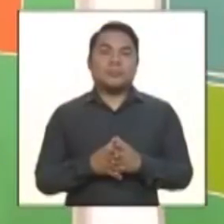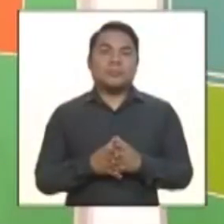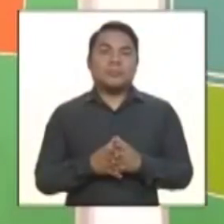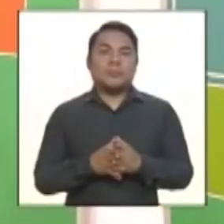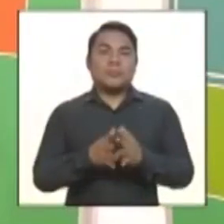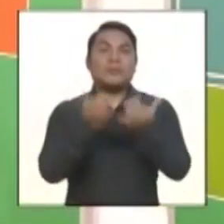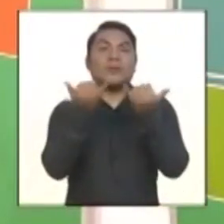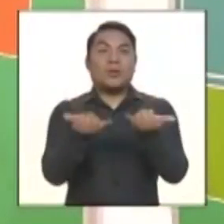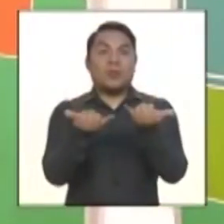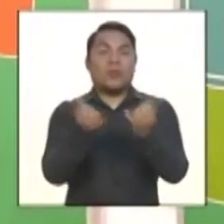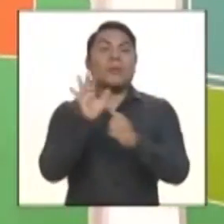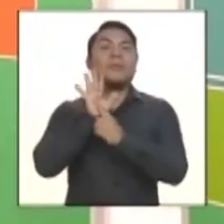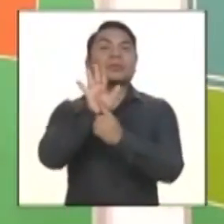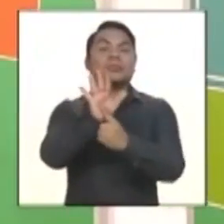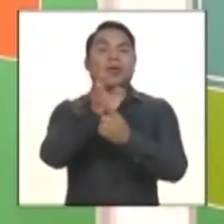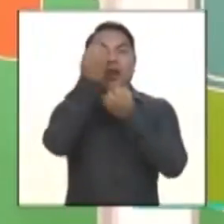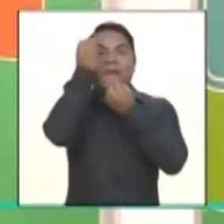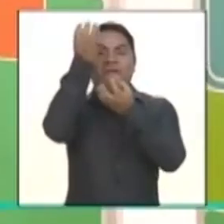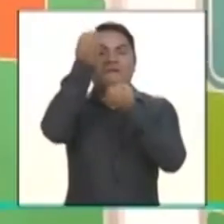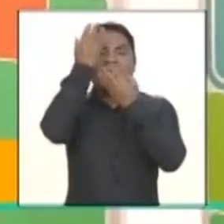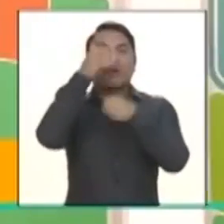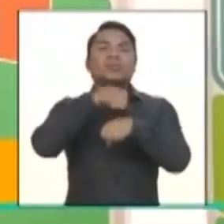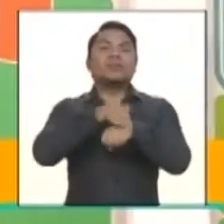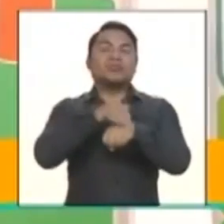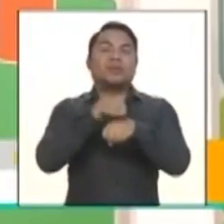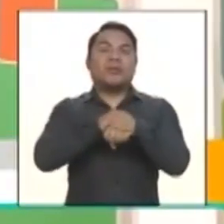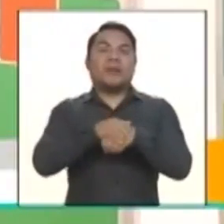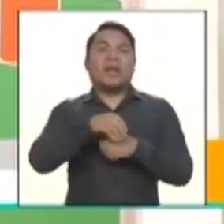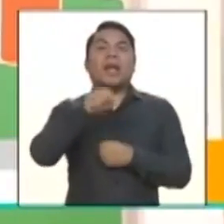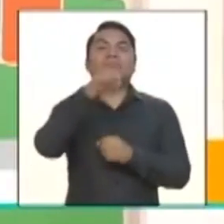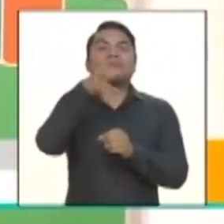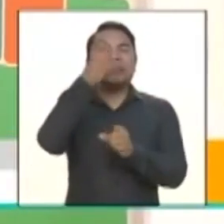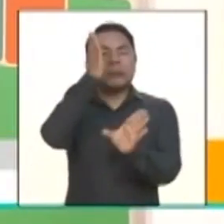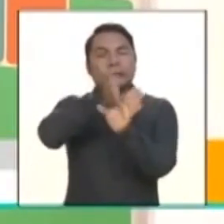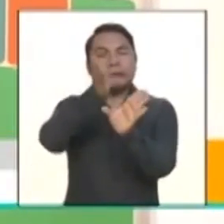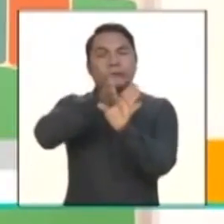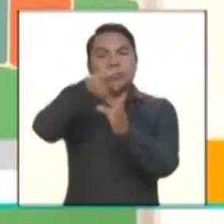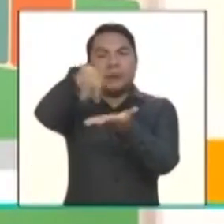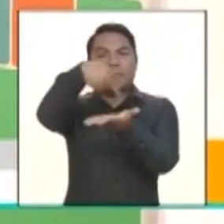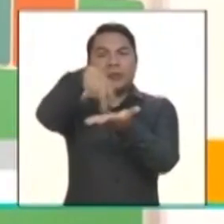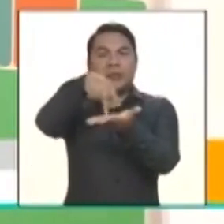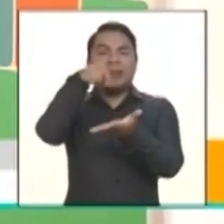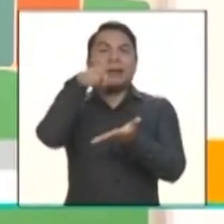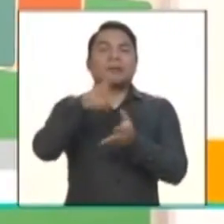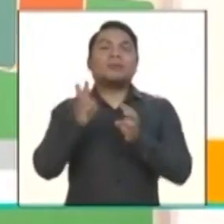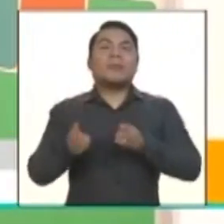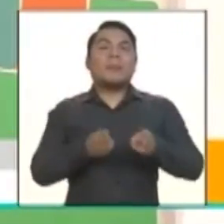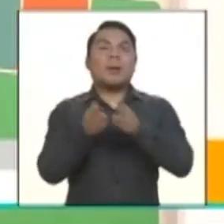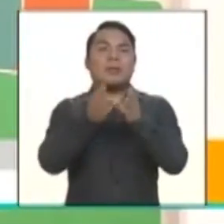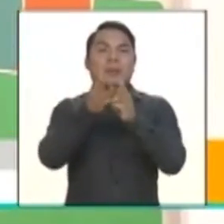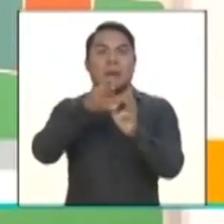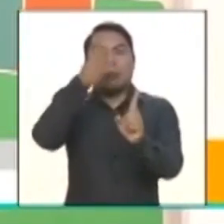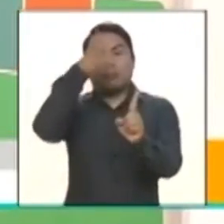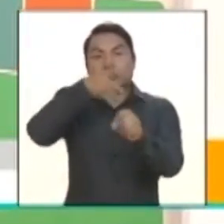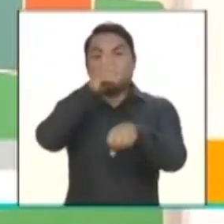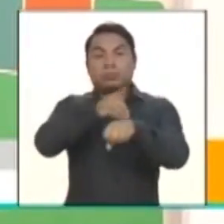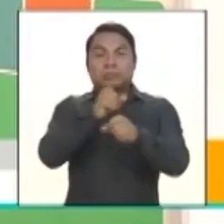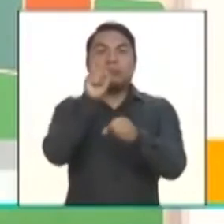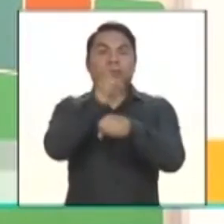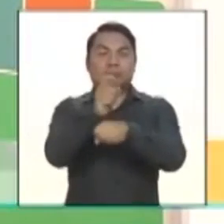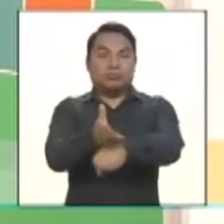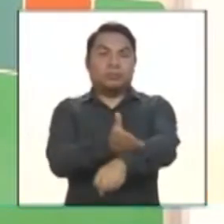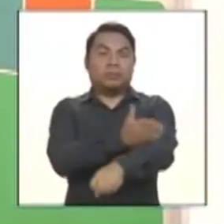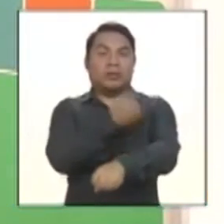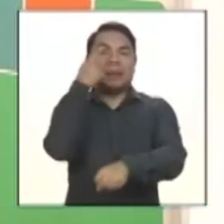Hoy presentaremos un informe sobre el psicobalete, que es un método terapéutico que asocia ciencia y arte.